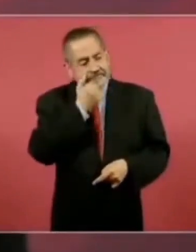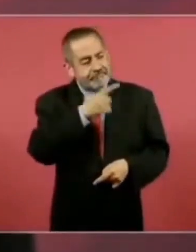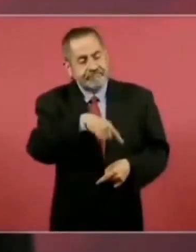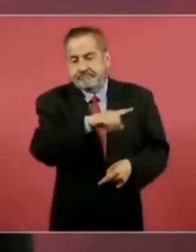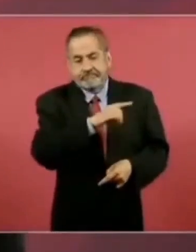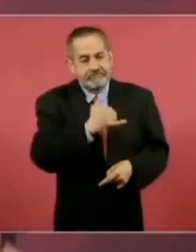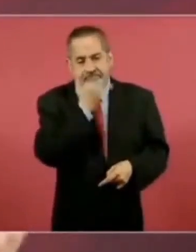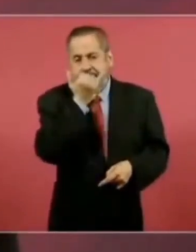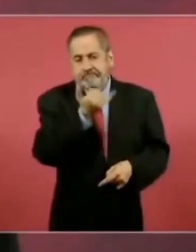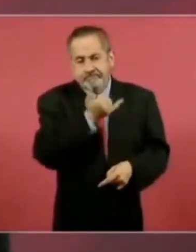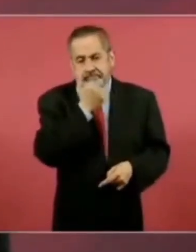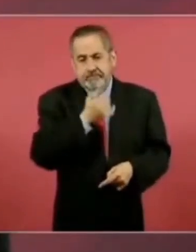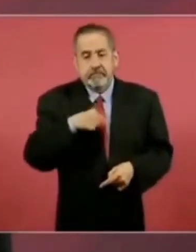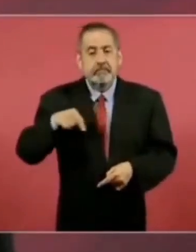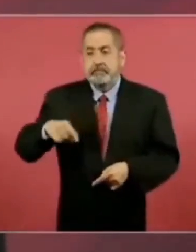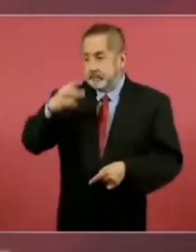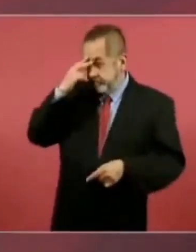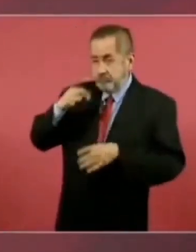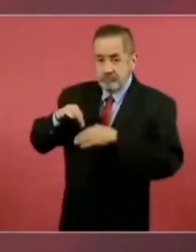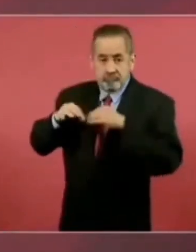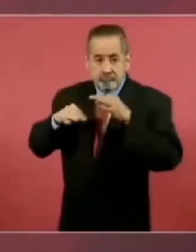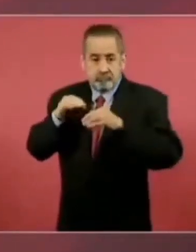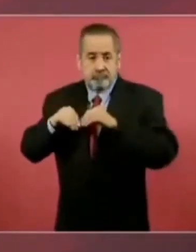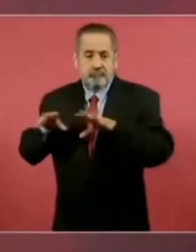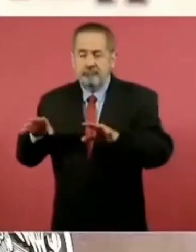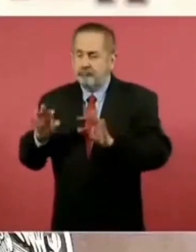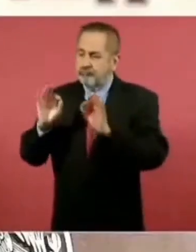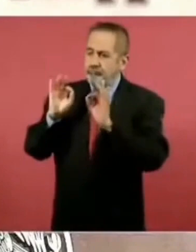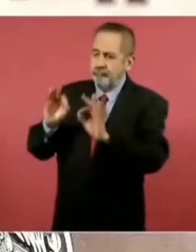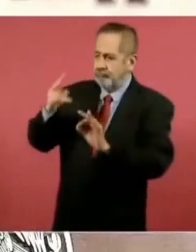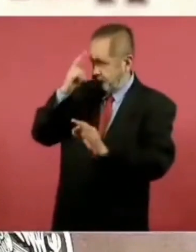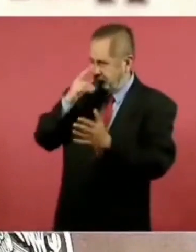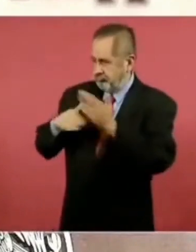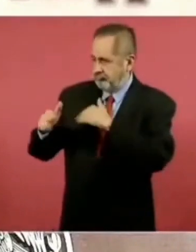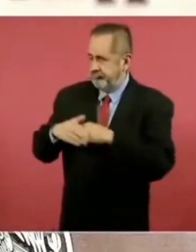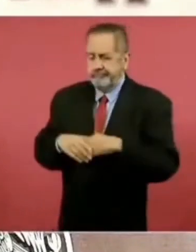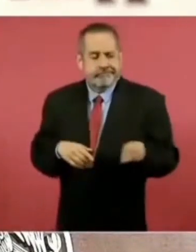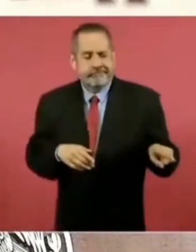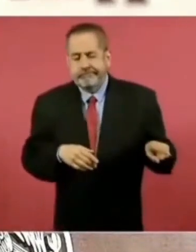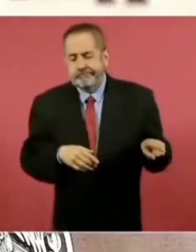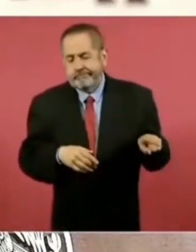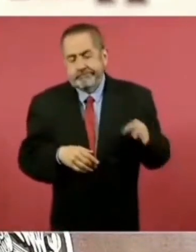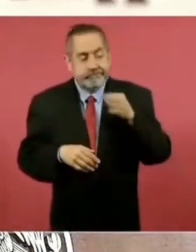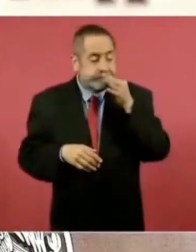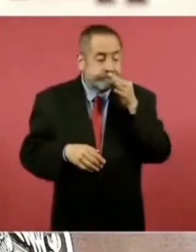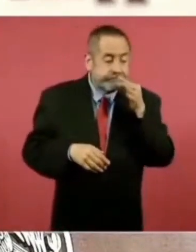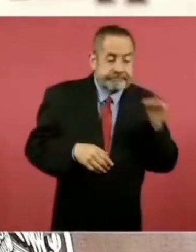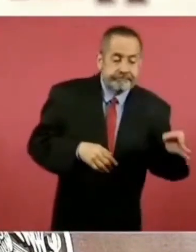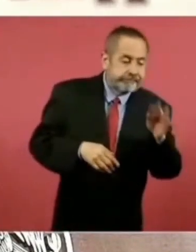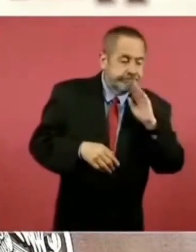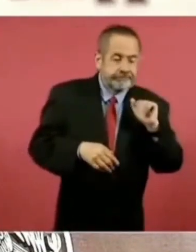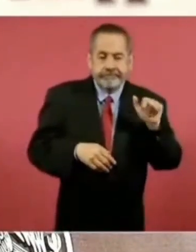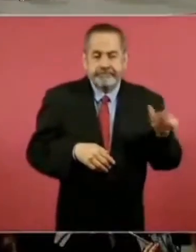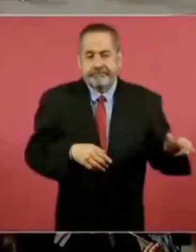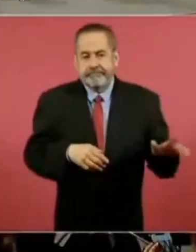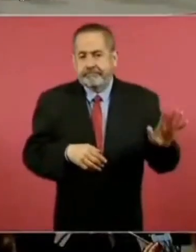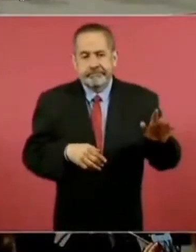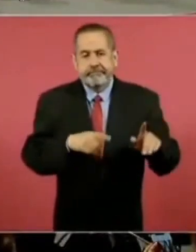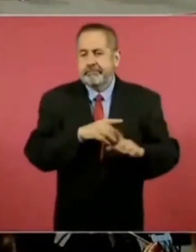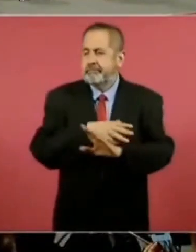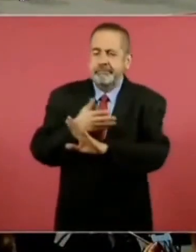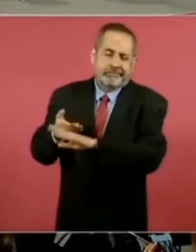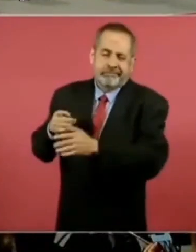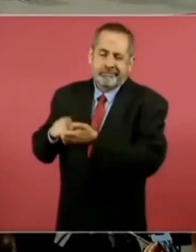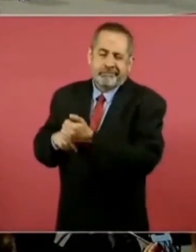noticias para México y malas noticias para sus malquerientes, para nuestros malquerientes, los malquerientes de la Cuarta